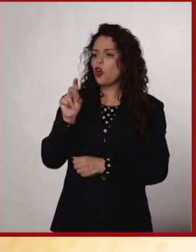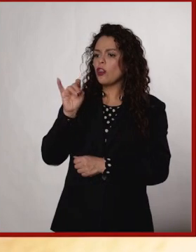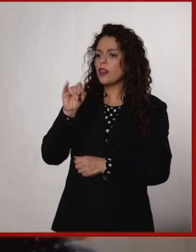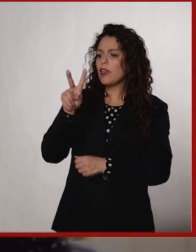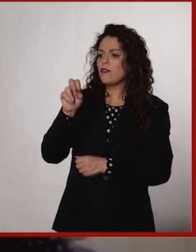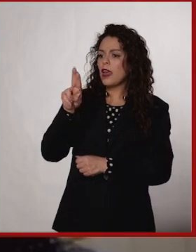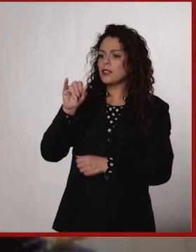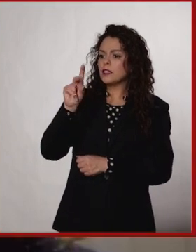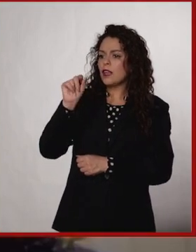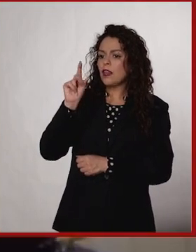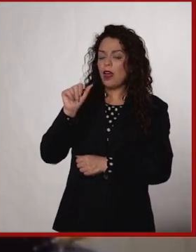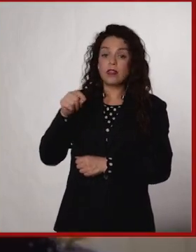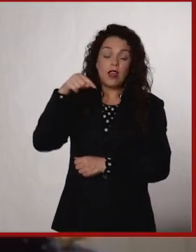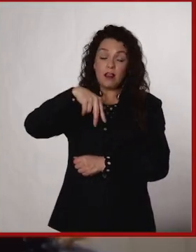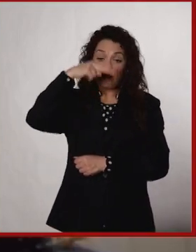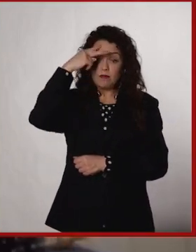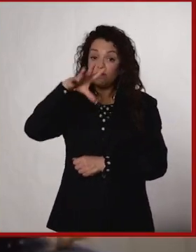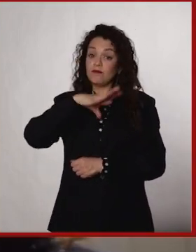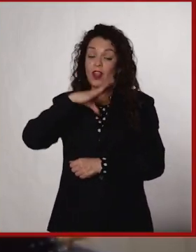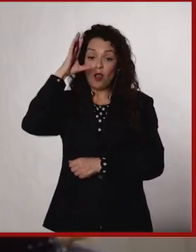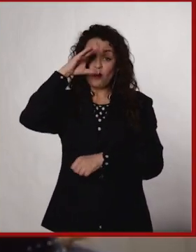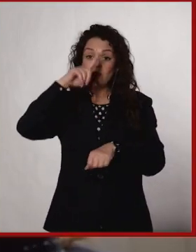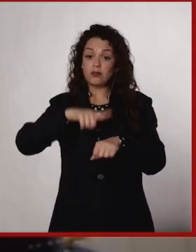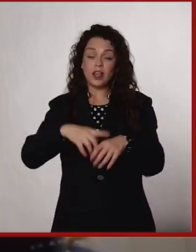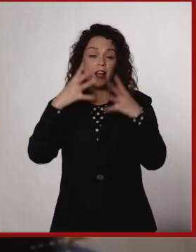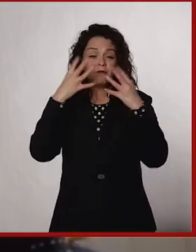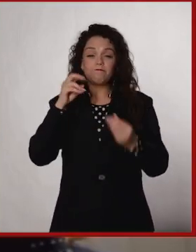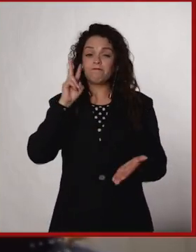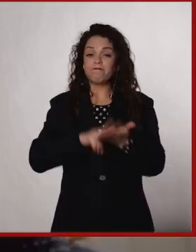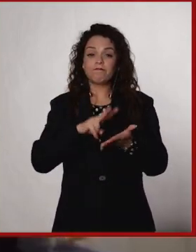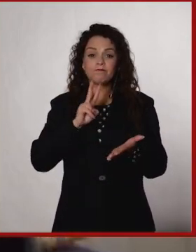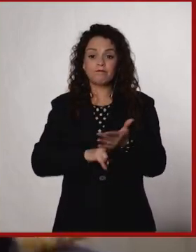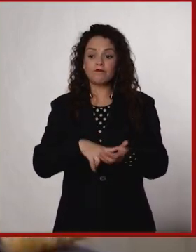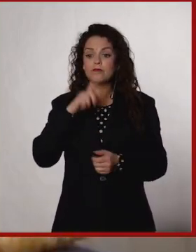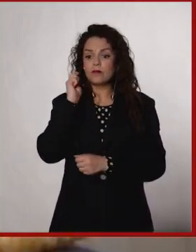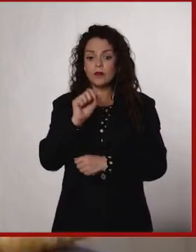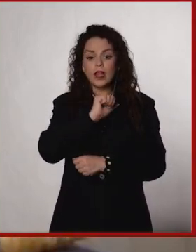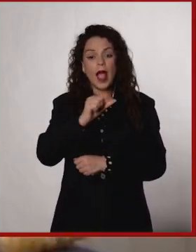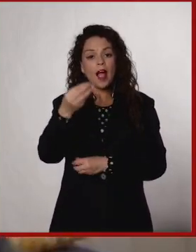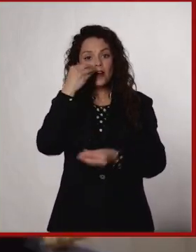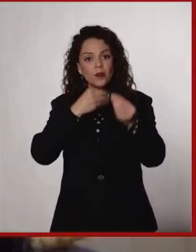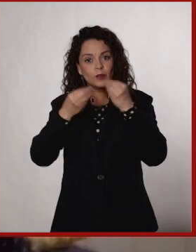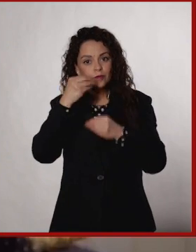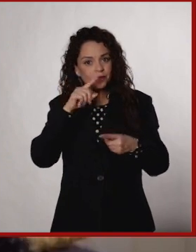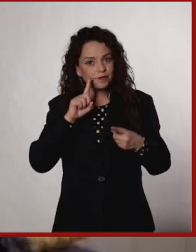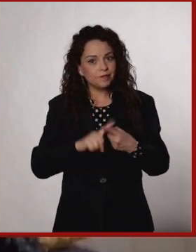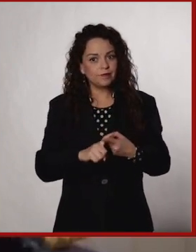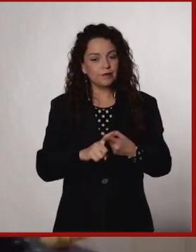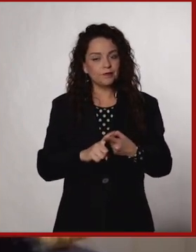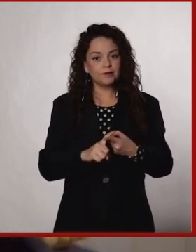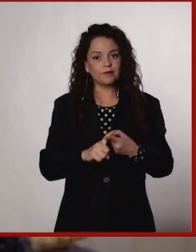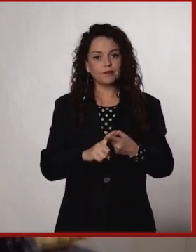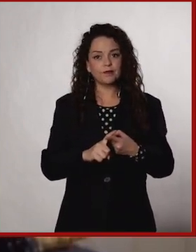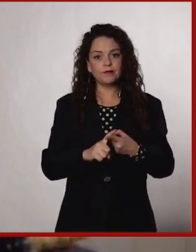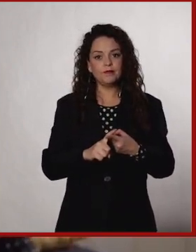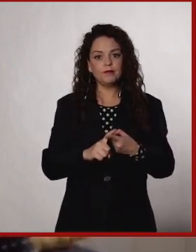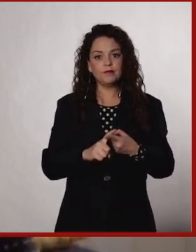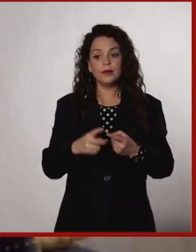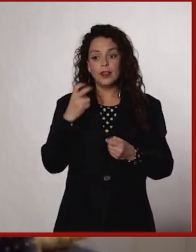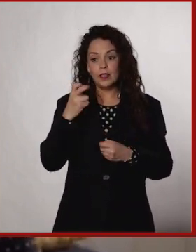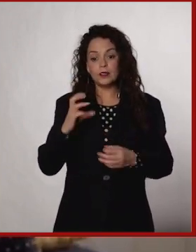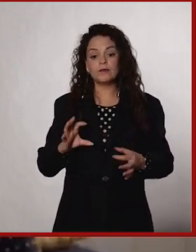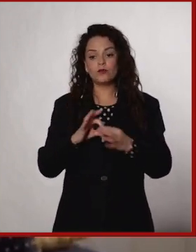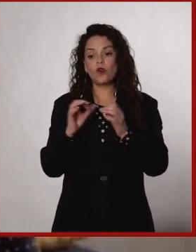biodiversidad? En México tiene una cultura súper rica que es derivada también, gastronómica, que se deriva también de esa